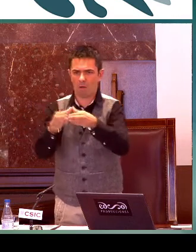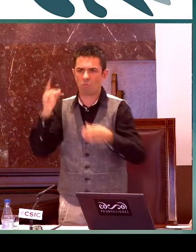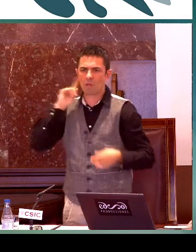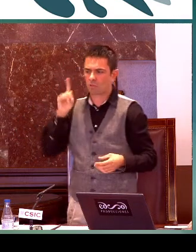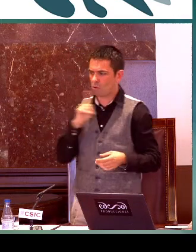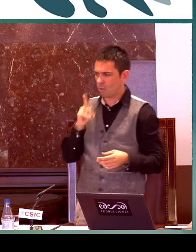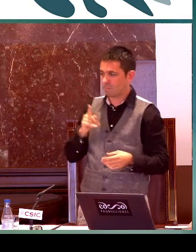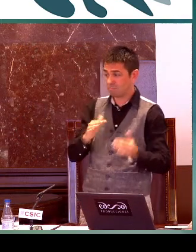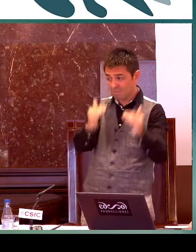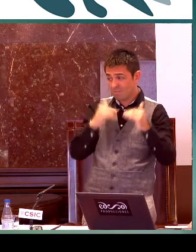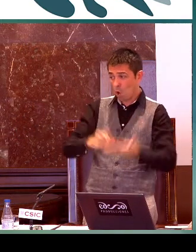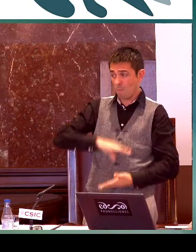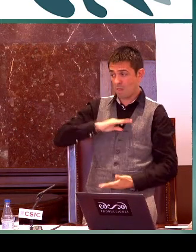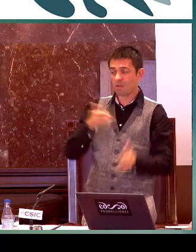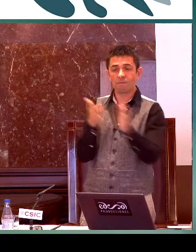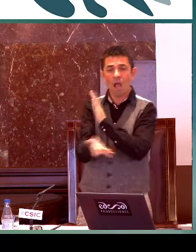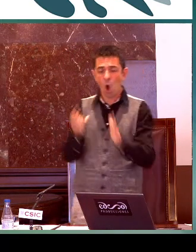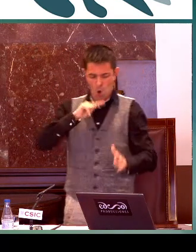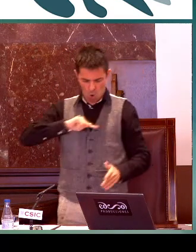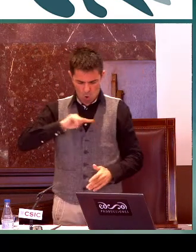correctamente dentro de la comunidad sorda.